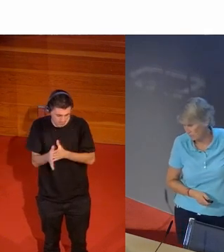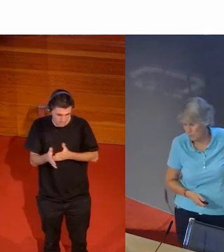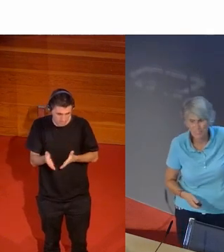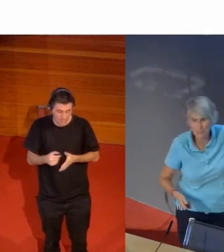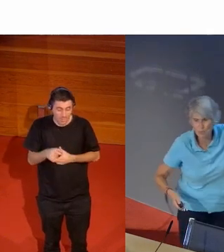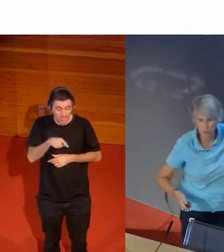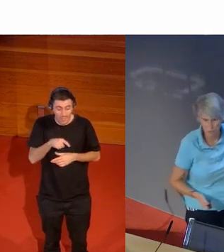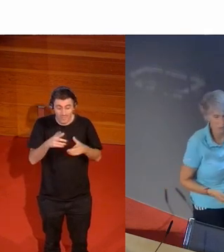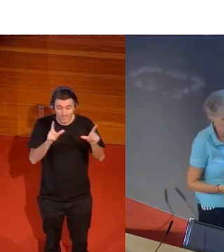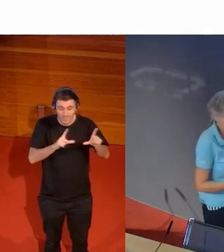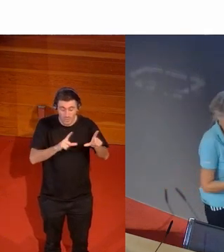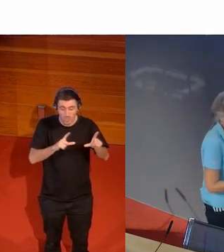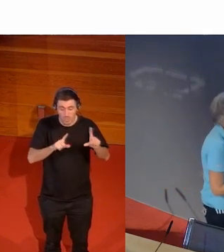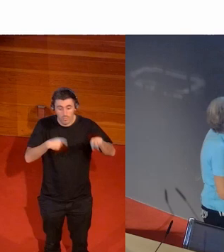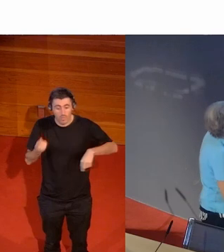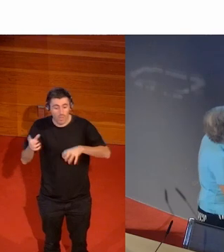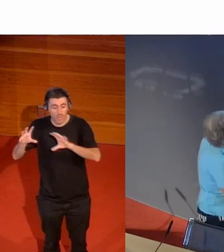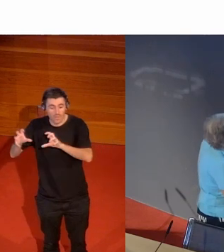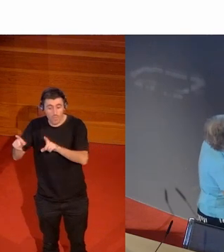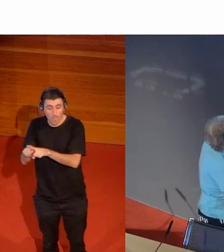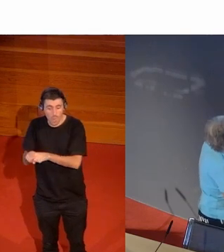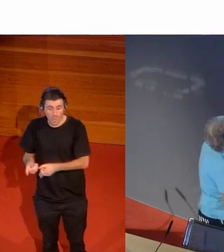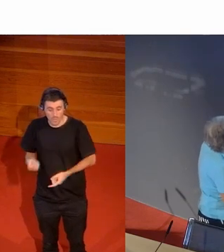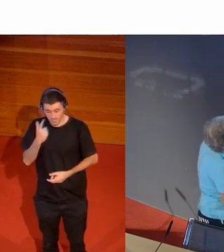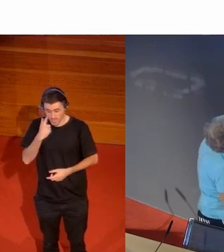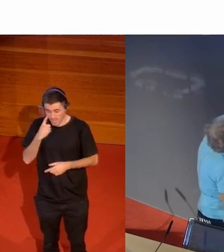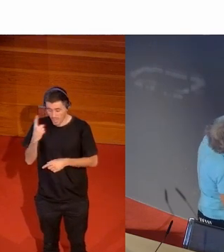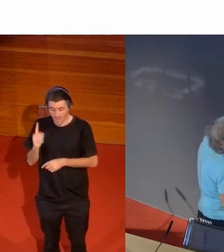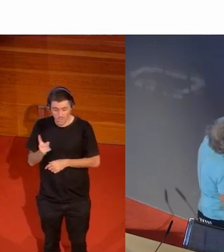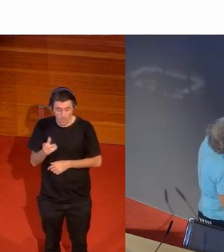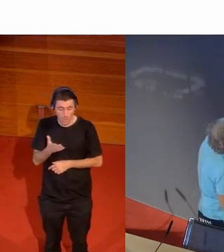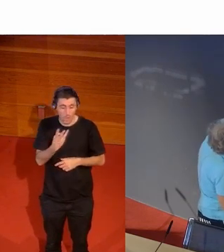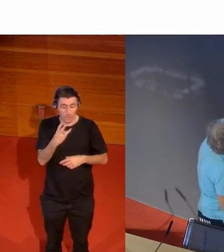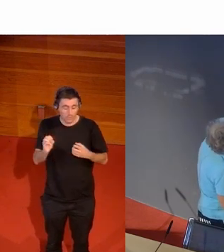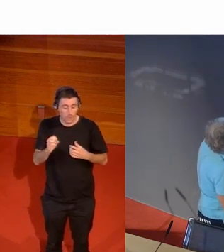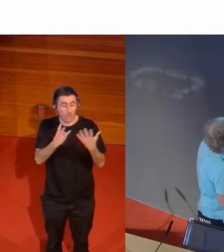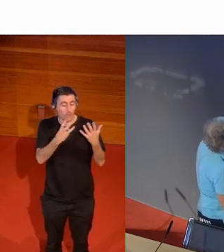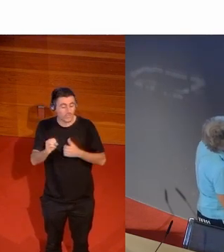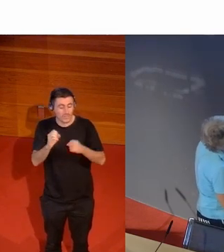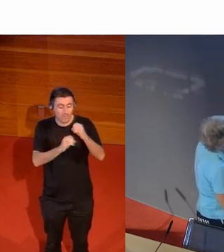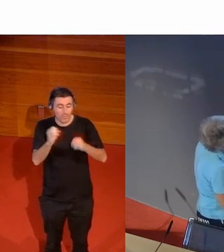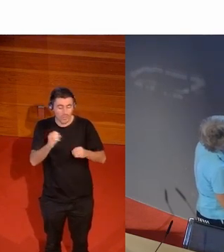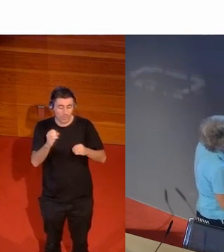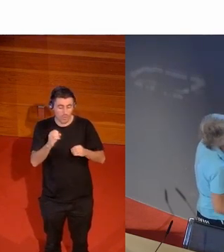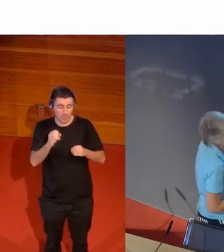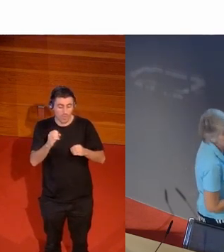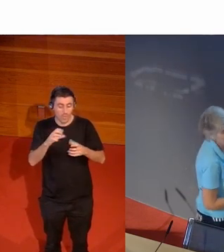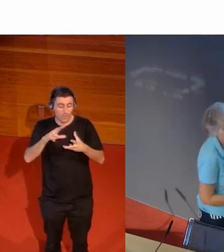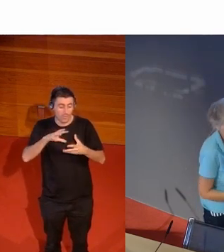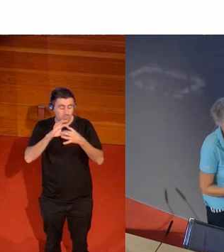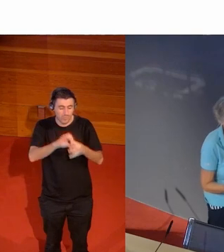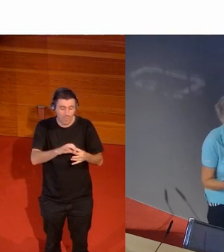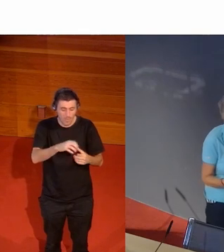pero es que en radio estamos igual mirar el amarillo el 80% de las noticias que se dan en radio tienen que ver con el